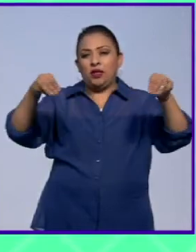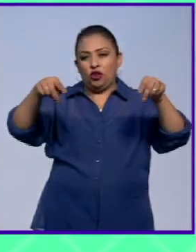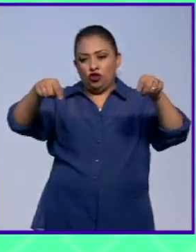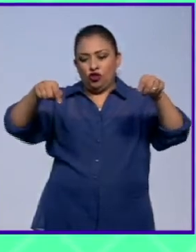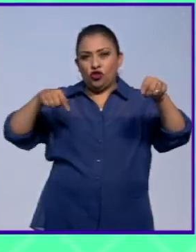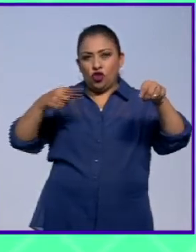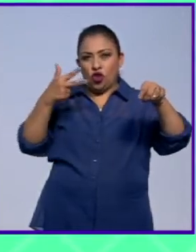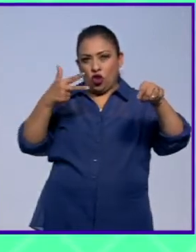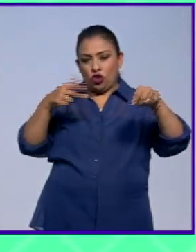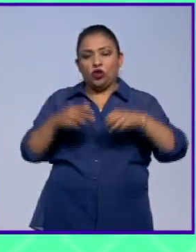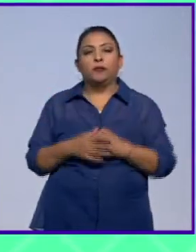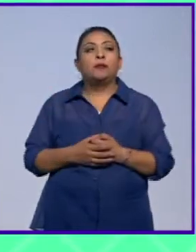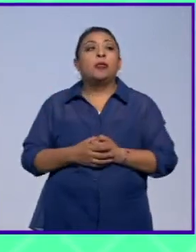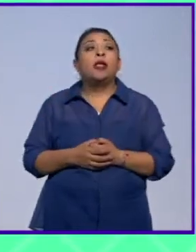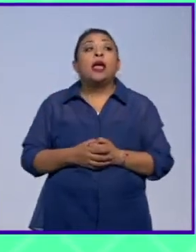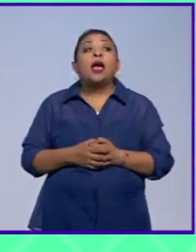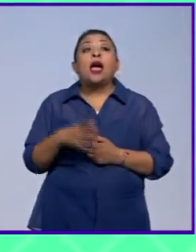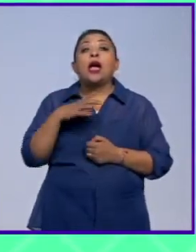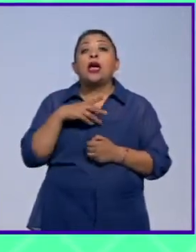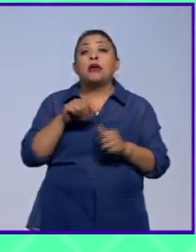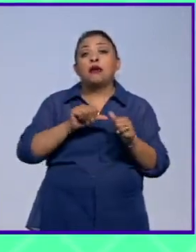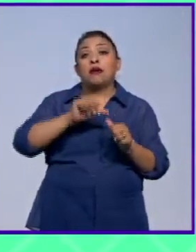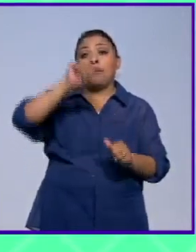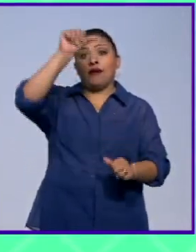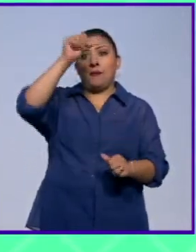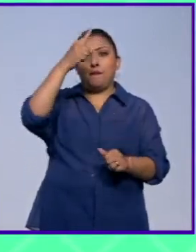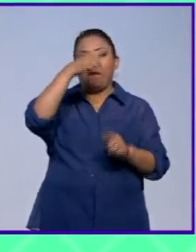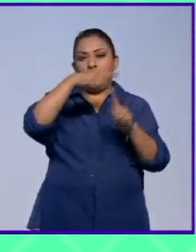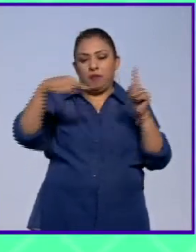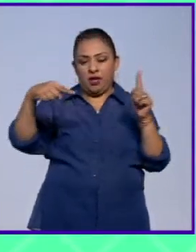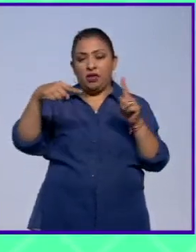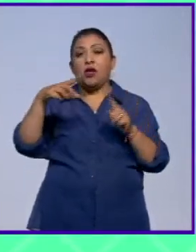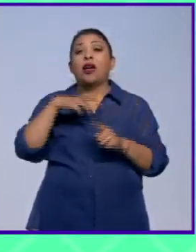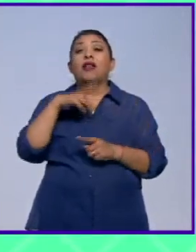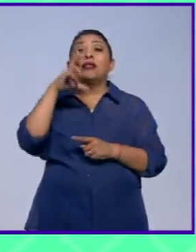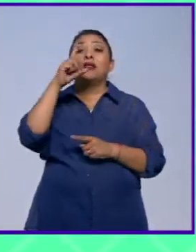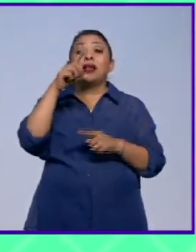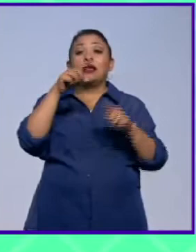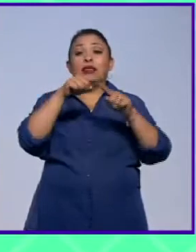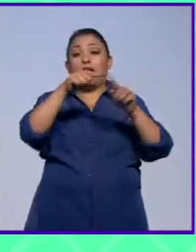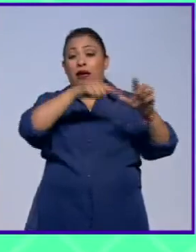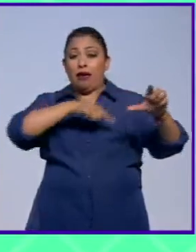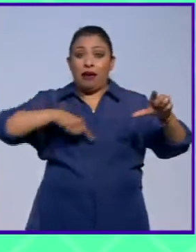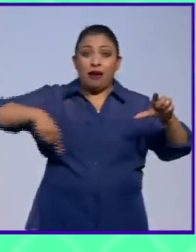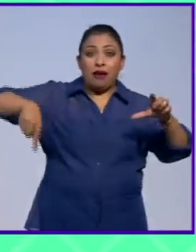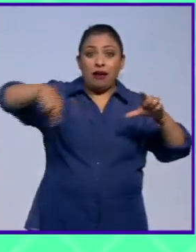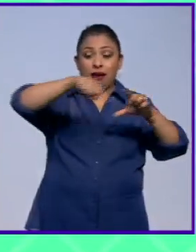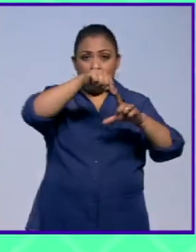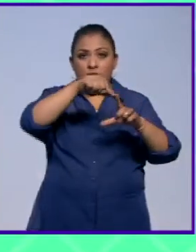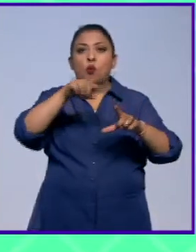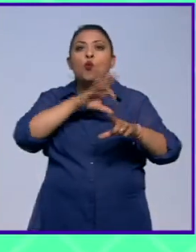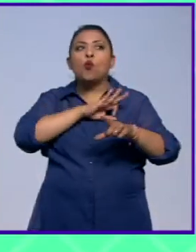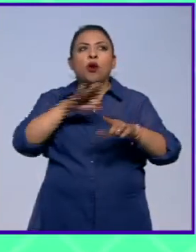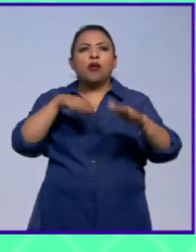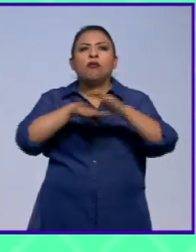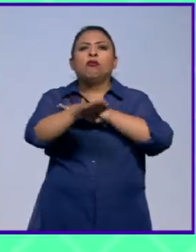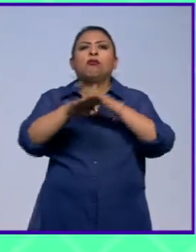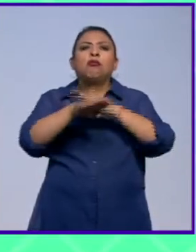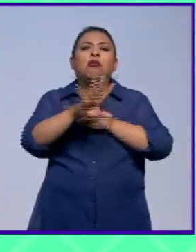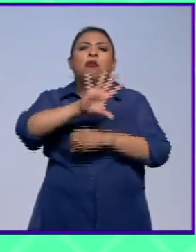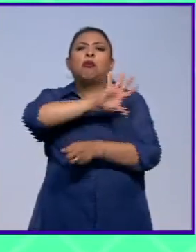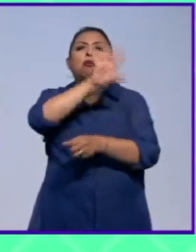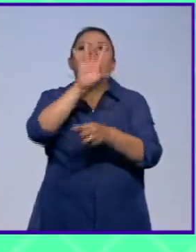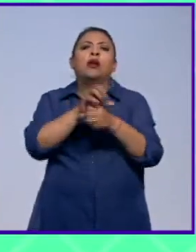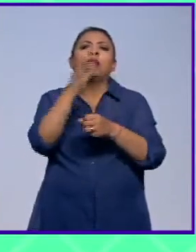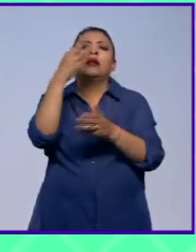por 8 metros de profundidad y un metro y medio de altura con 30 metros de diámetro su tamaño permitía el ingreso a un